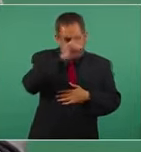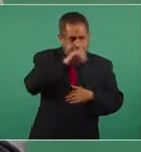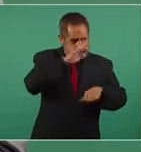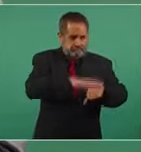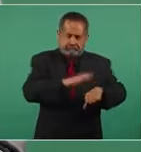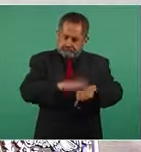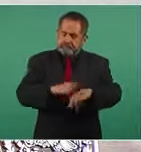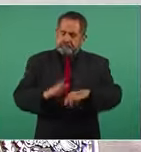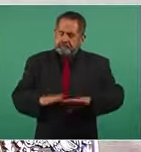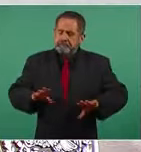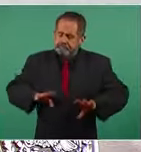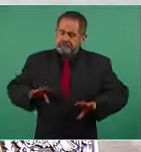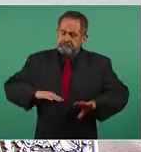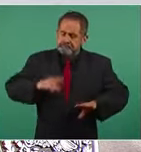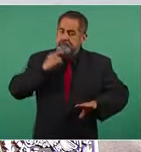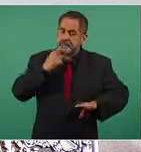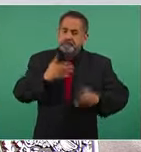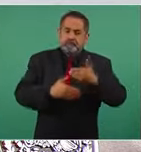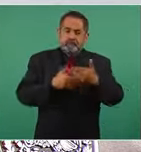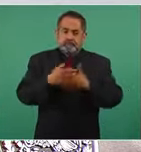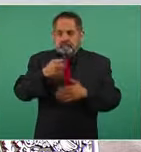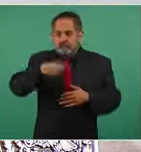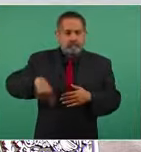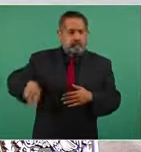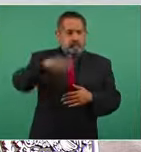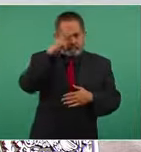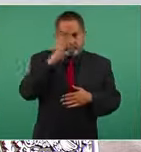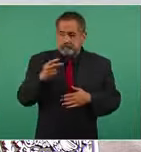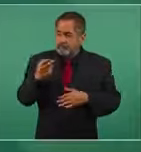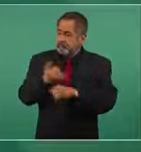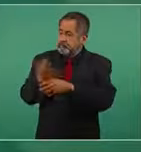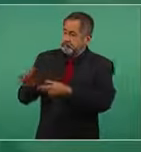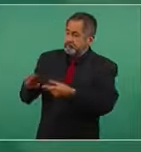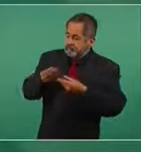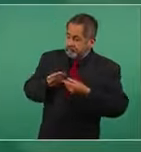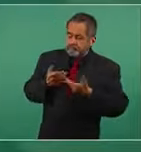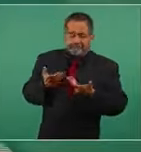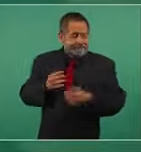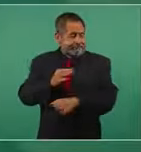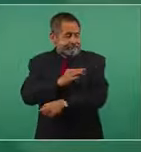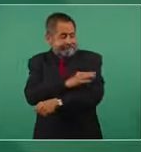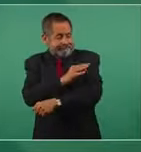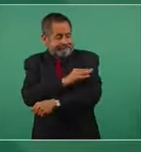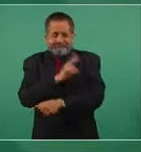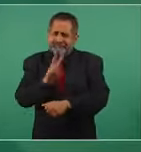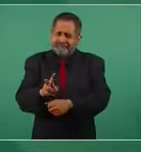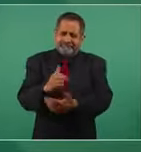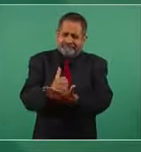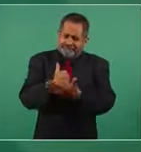al pueblo de México, de acuerdo a esa información, la vacuna ayuda,